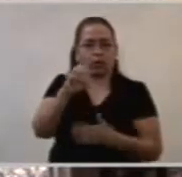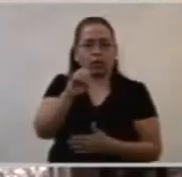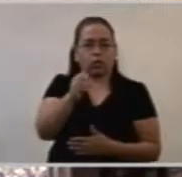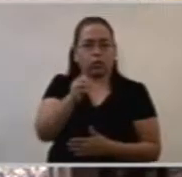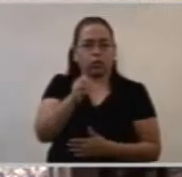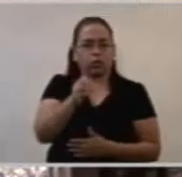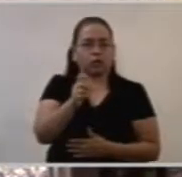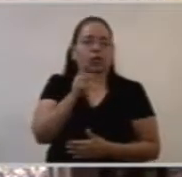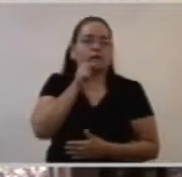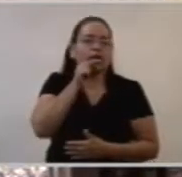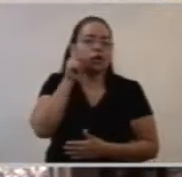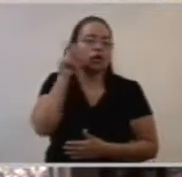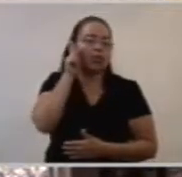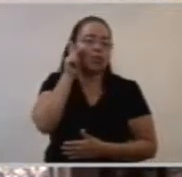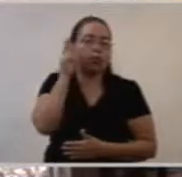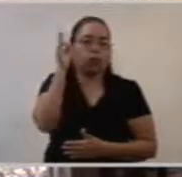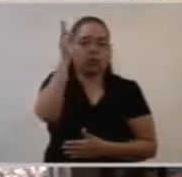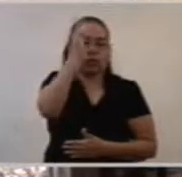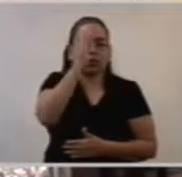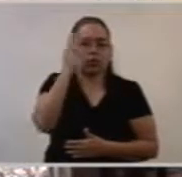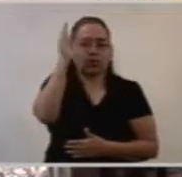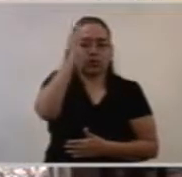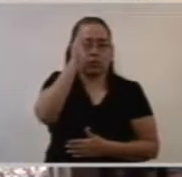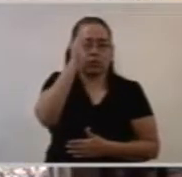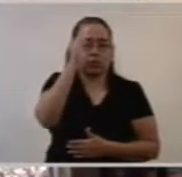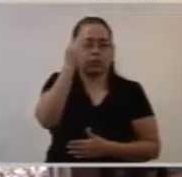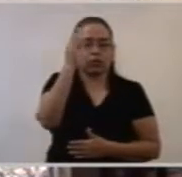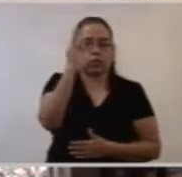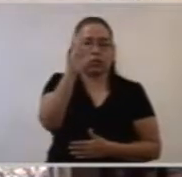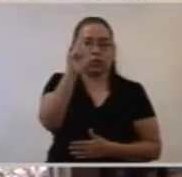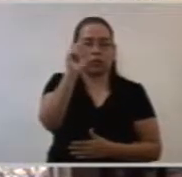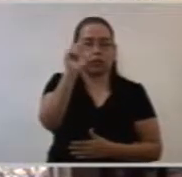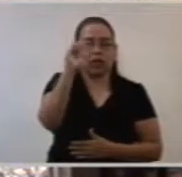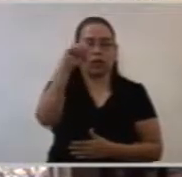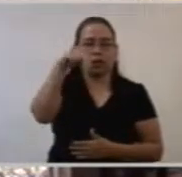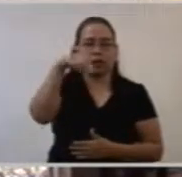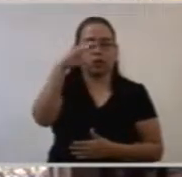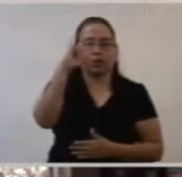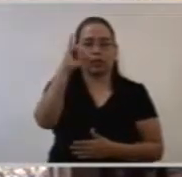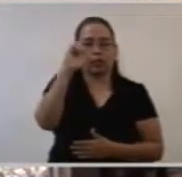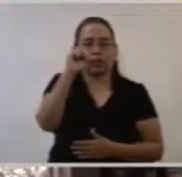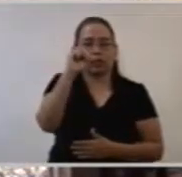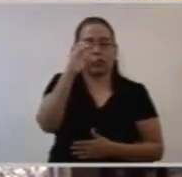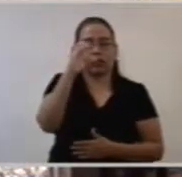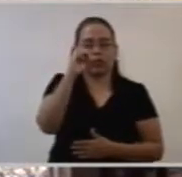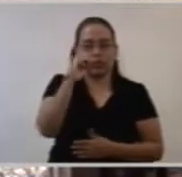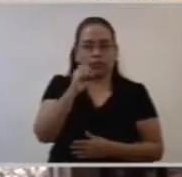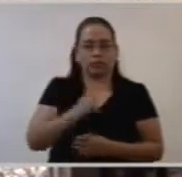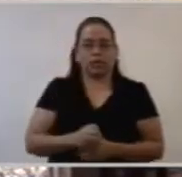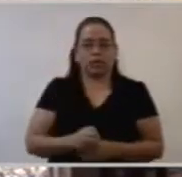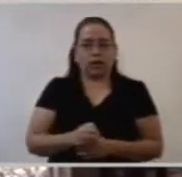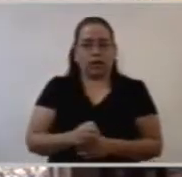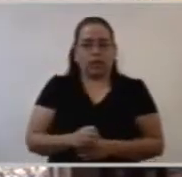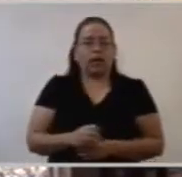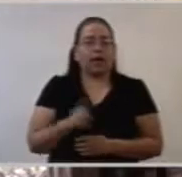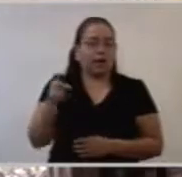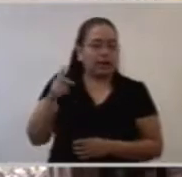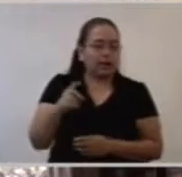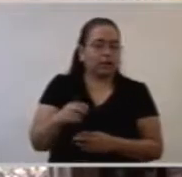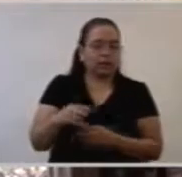Papa Francisco canonizó a los tres adolescentes, niños prácticamente,